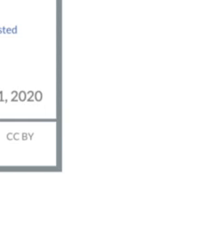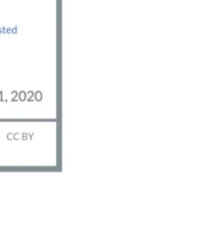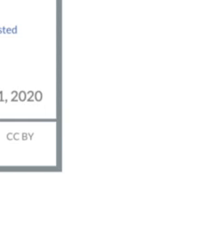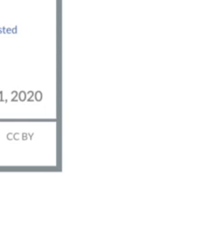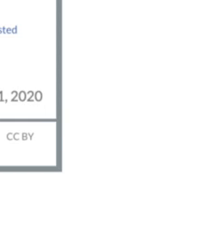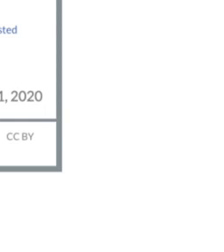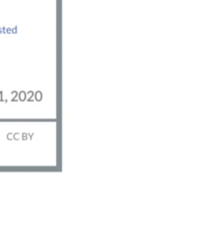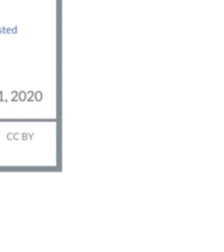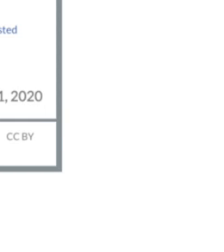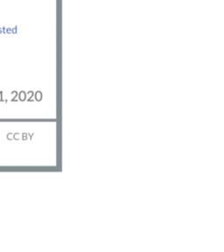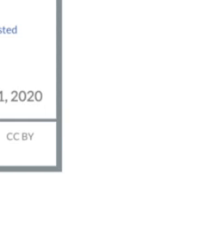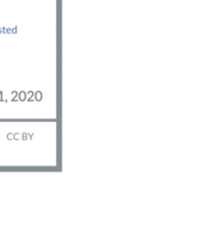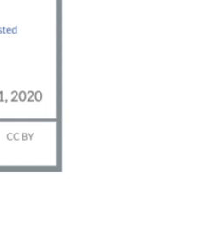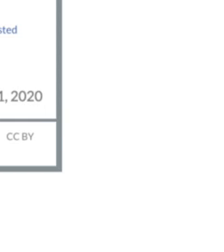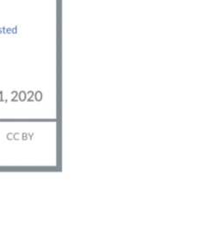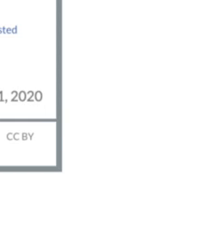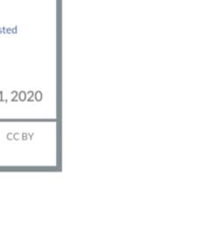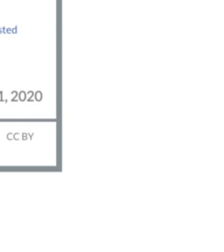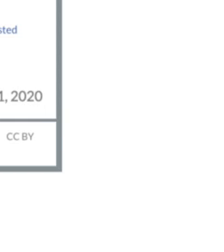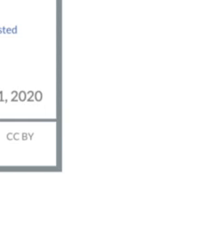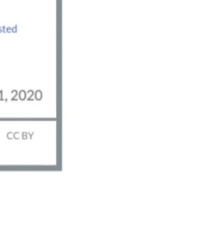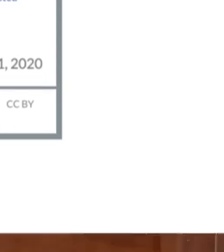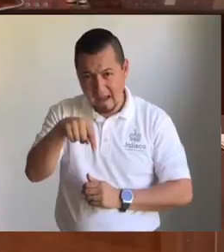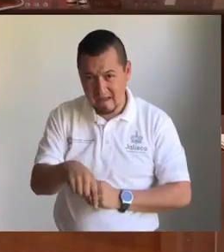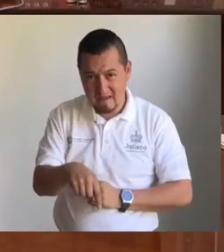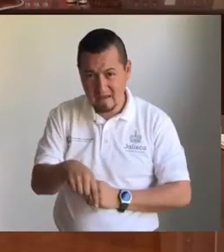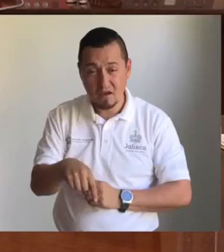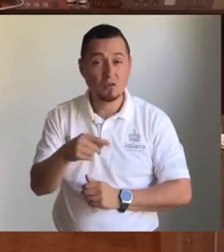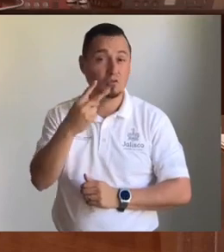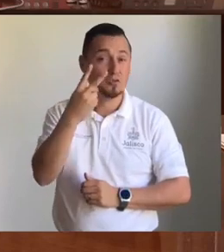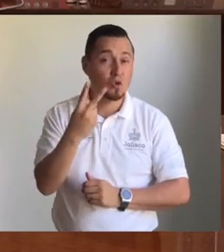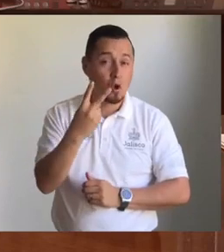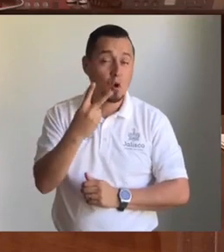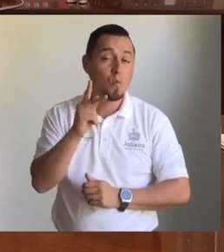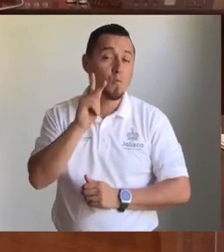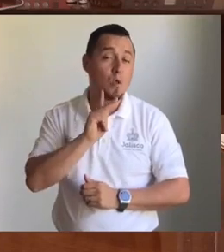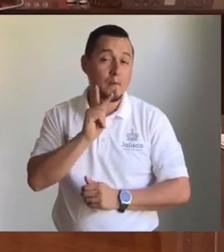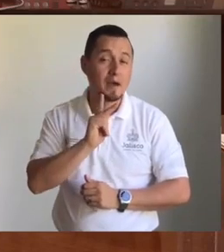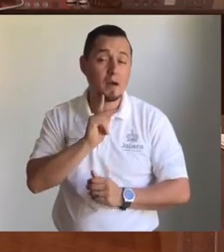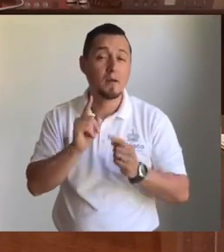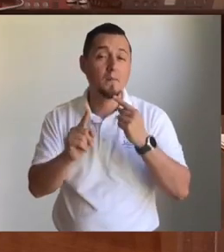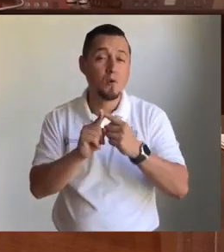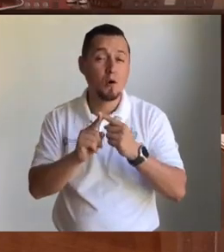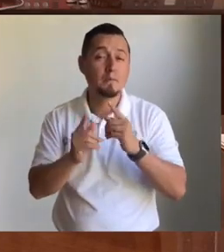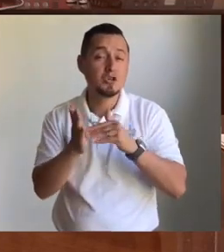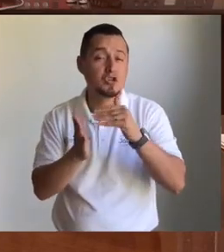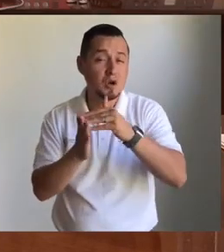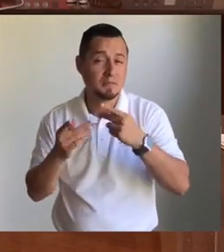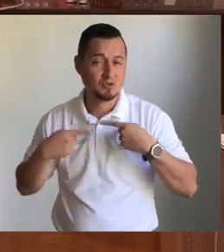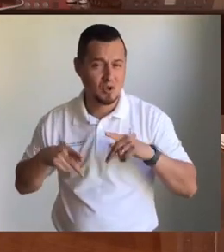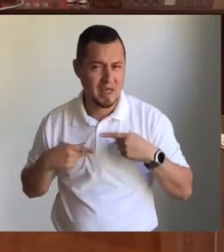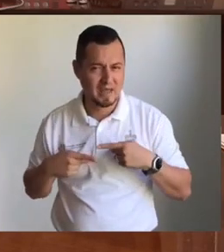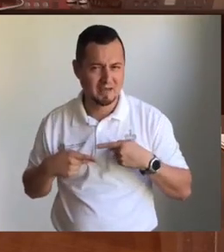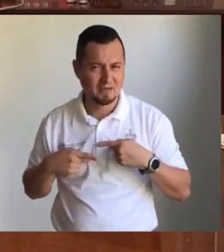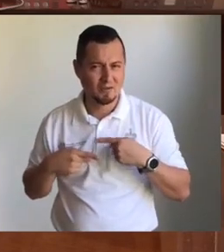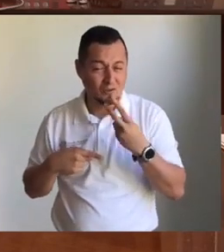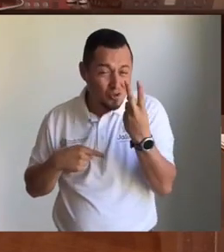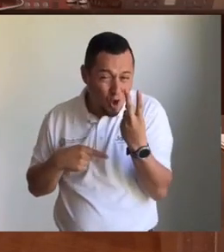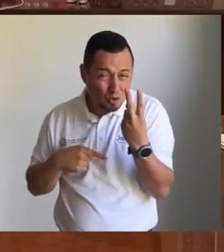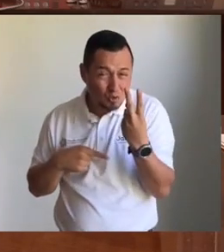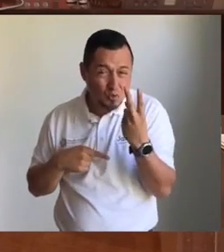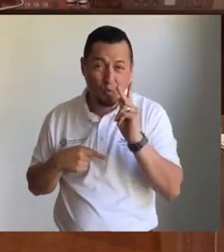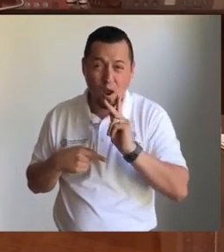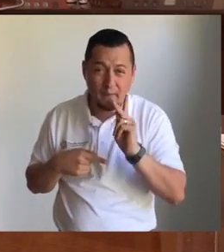126 por cada millón de habitantes, México está aplicando dos pruebas por cada millón de